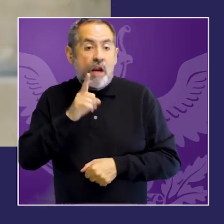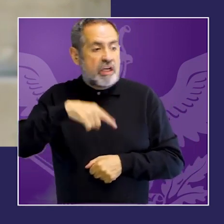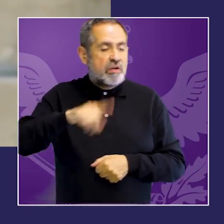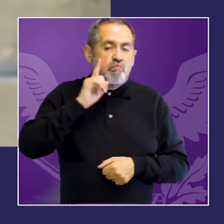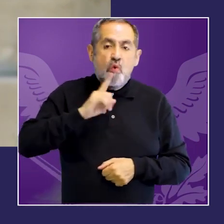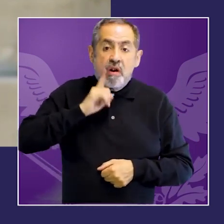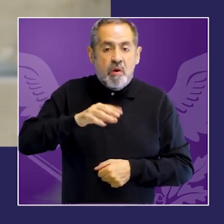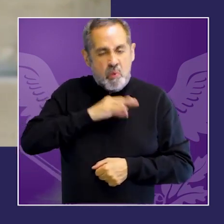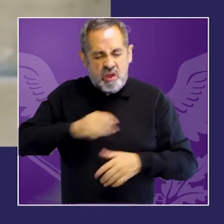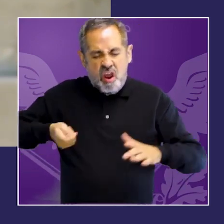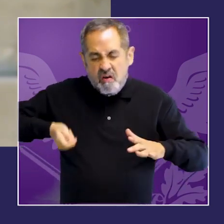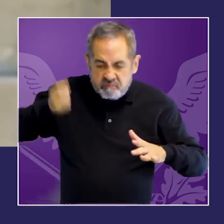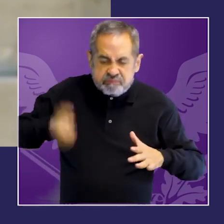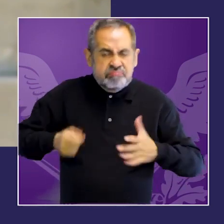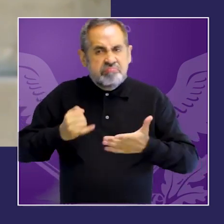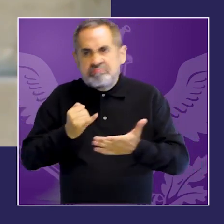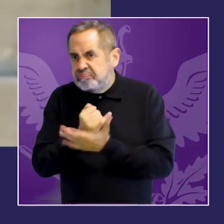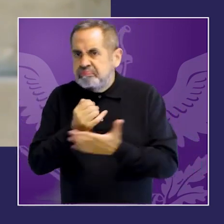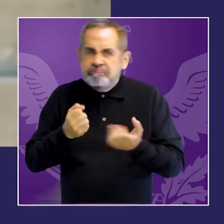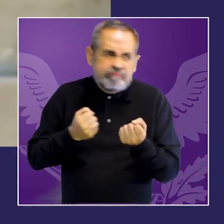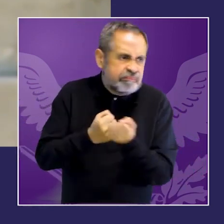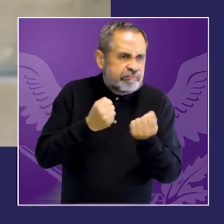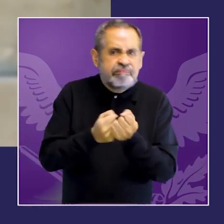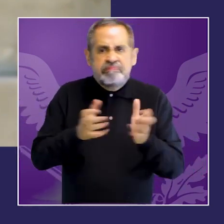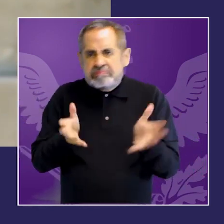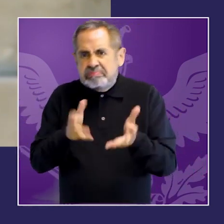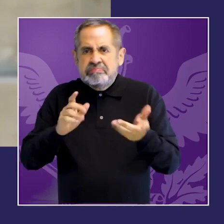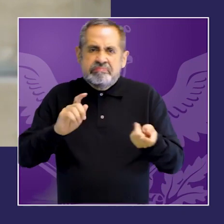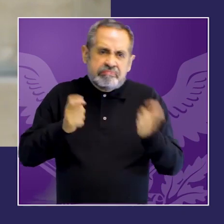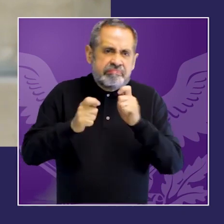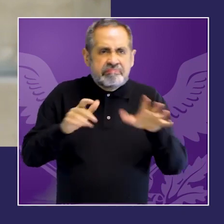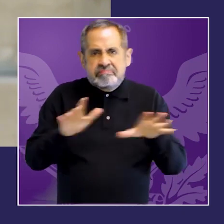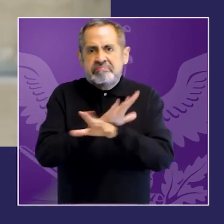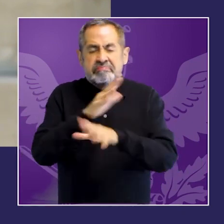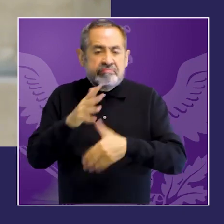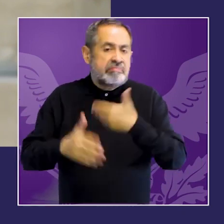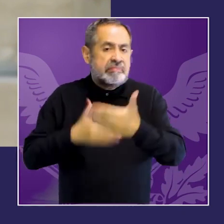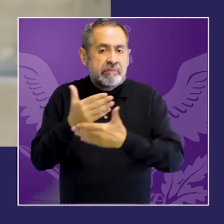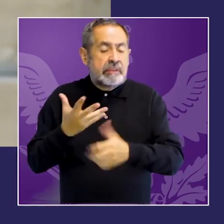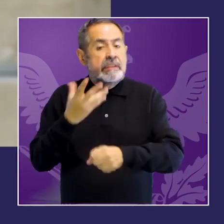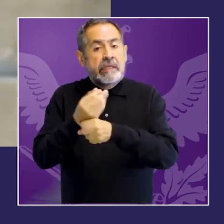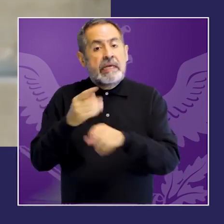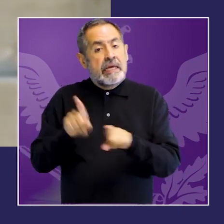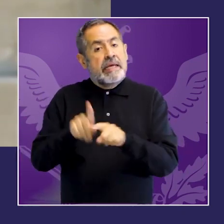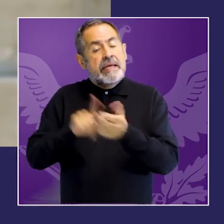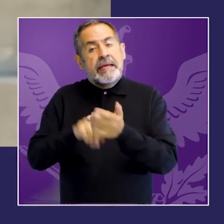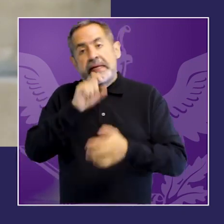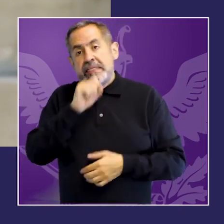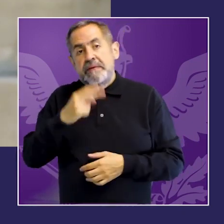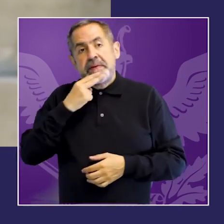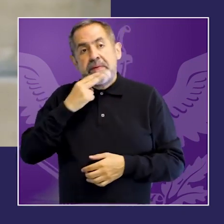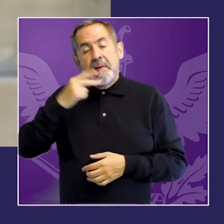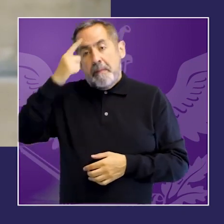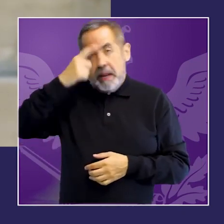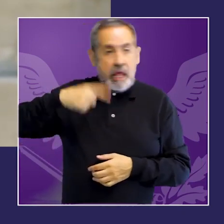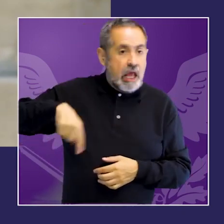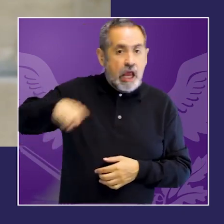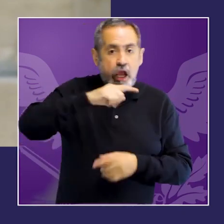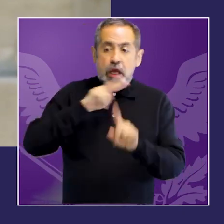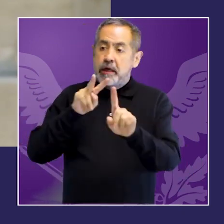transmita en el ejercicio de la función investigativa de los ministerios públicos y las fiscalías con instrucciones de carácter general